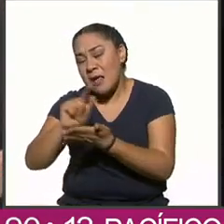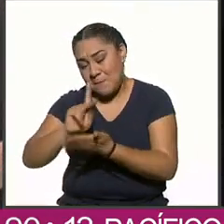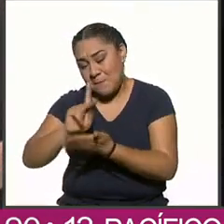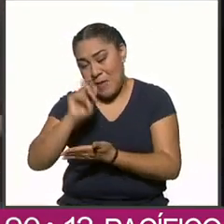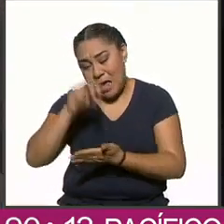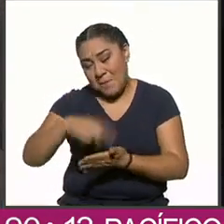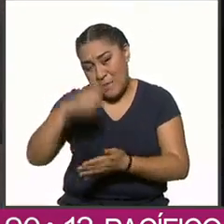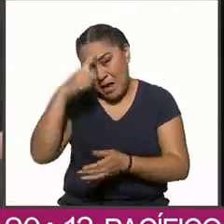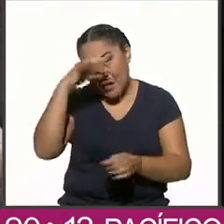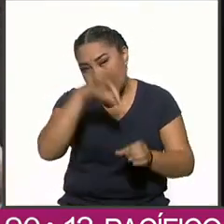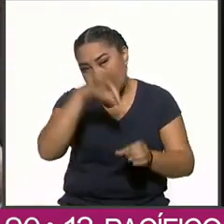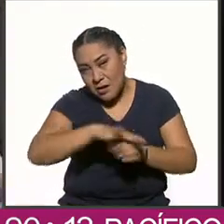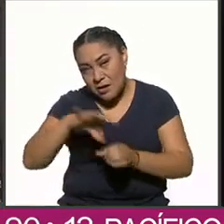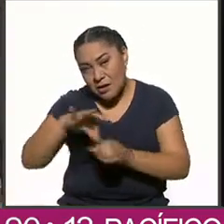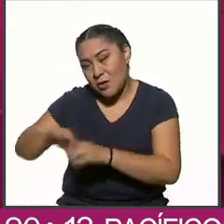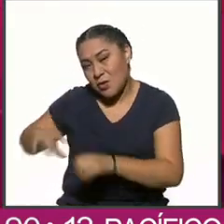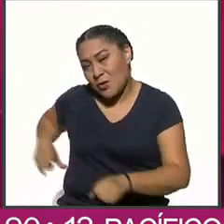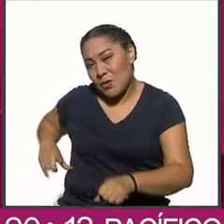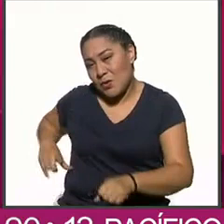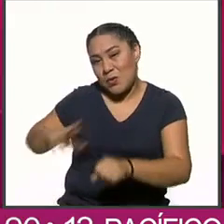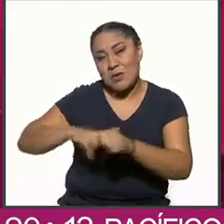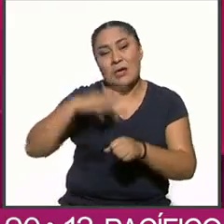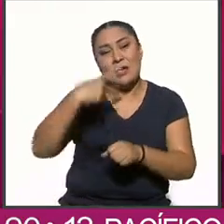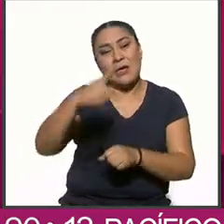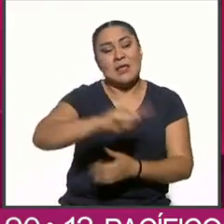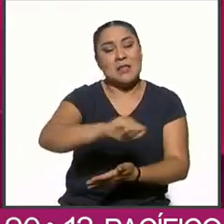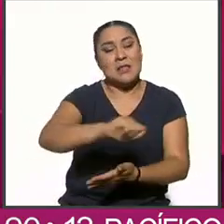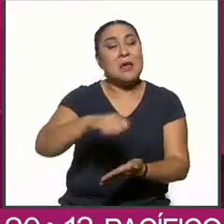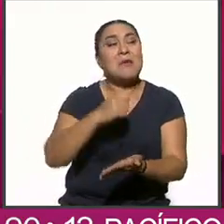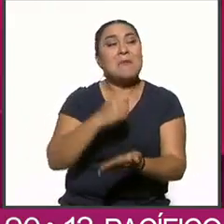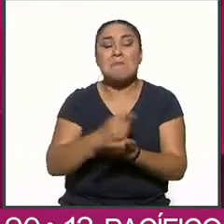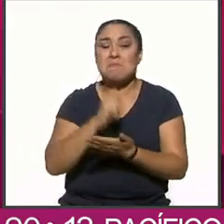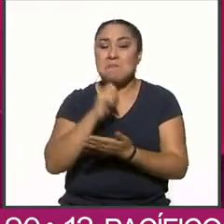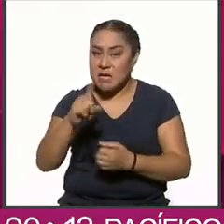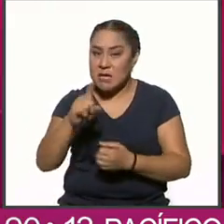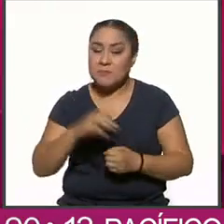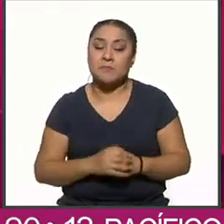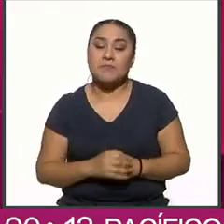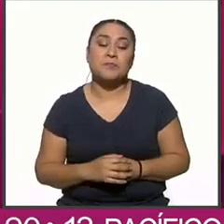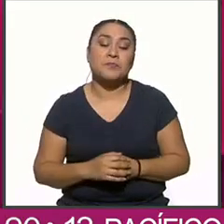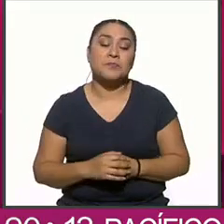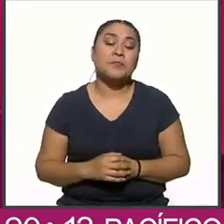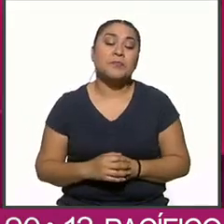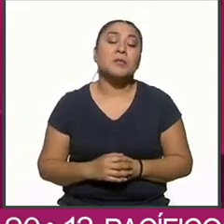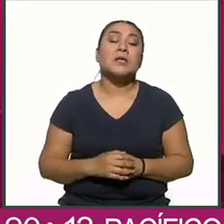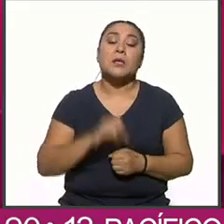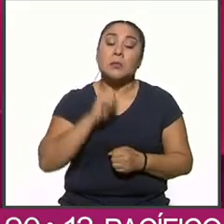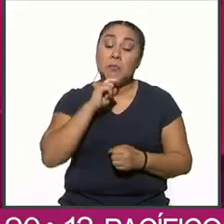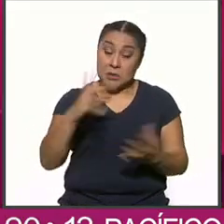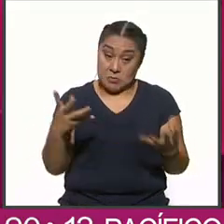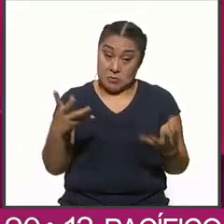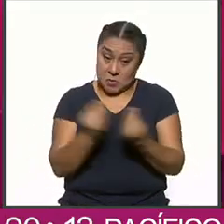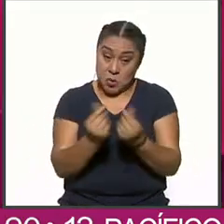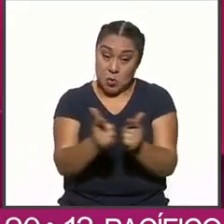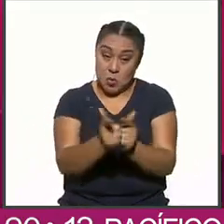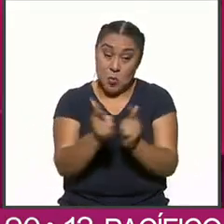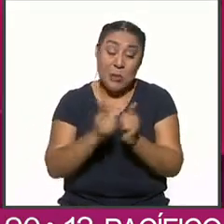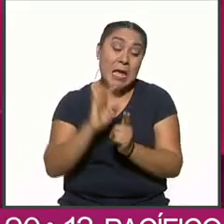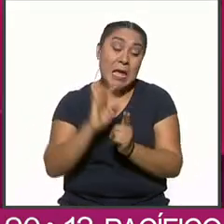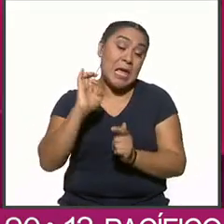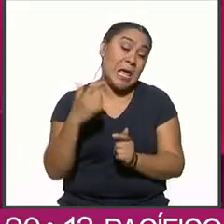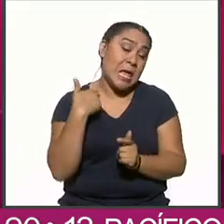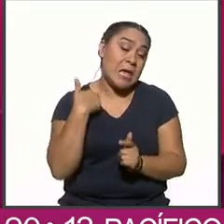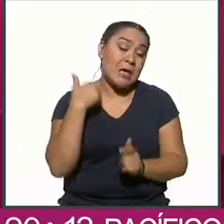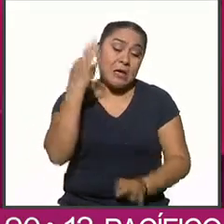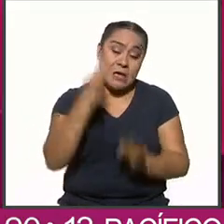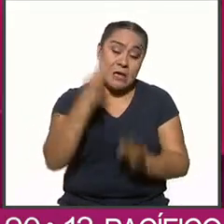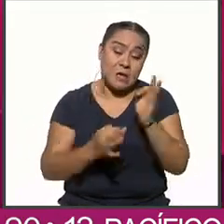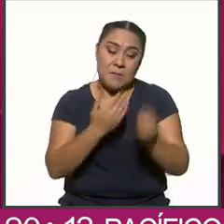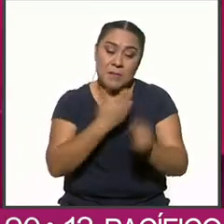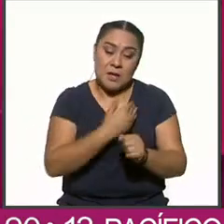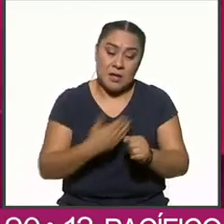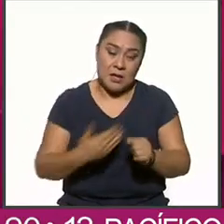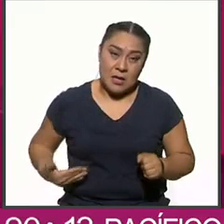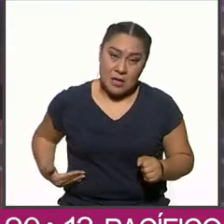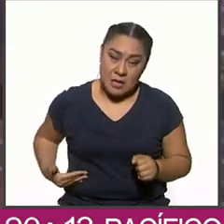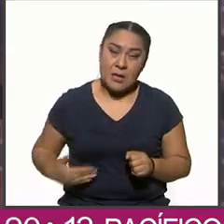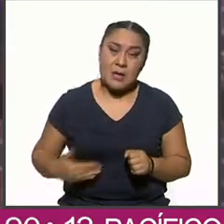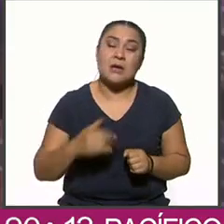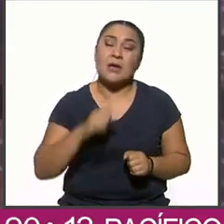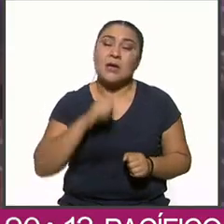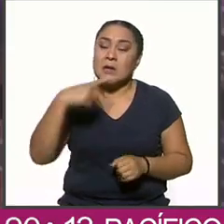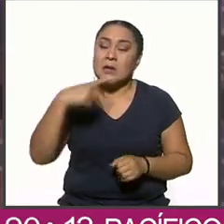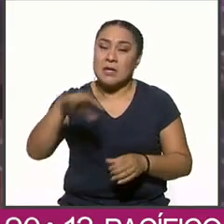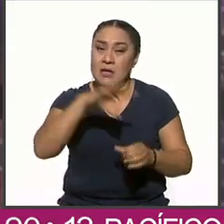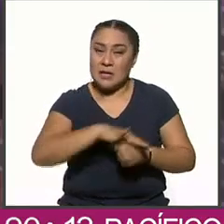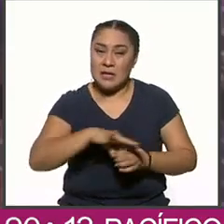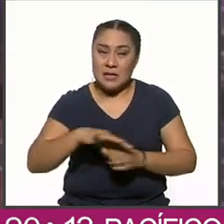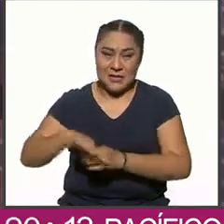de gobernador de Tamaulipas. El SEC también lo integraría la ex magistrada presidenta del Tribunal Electoral